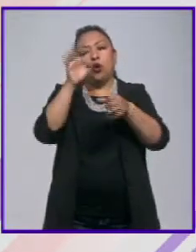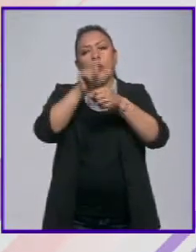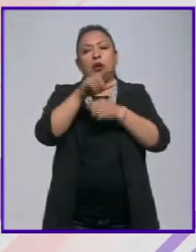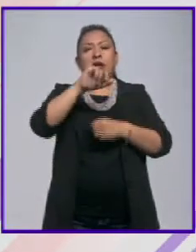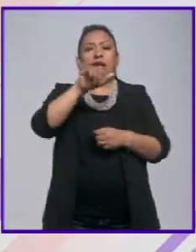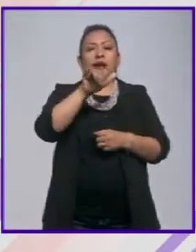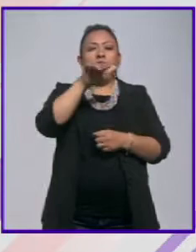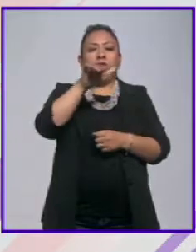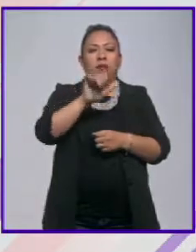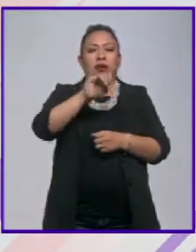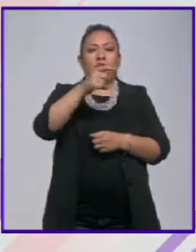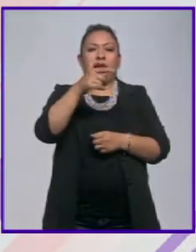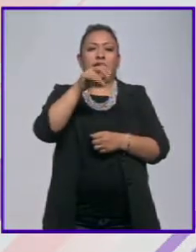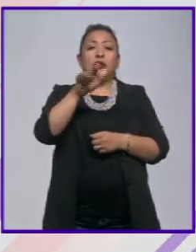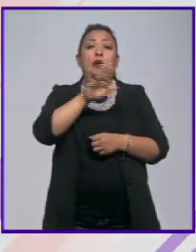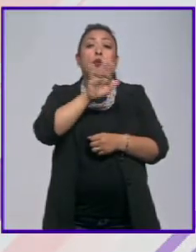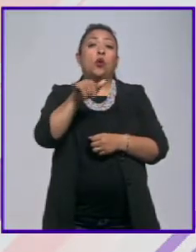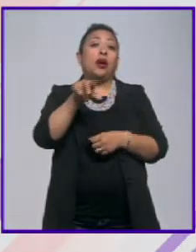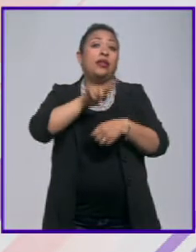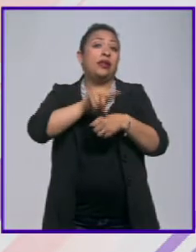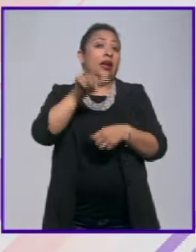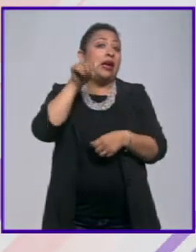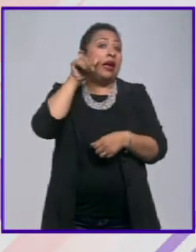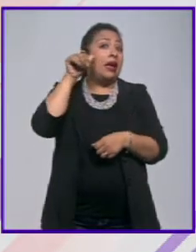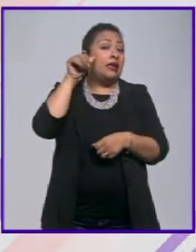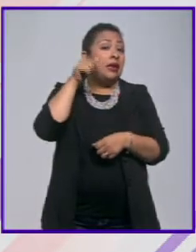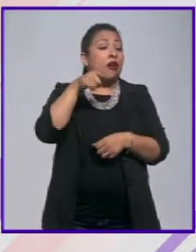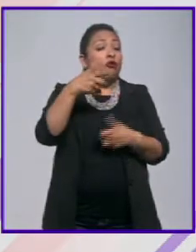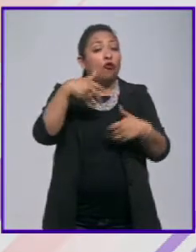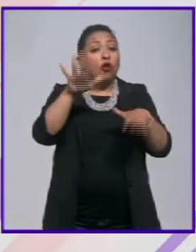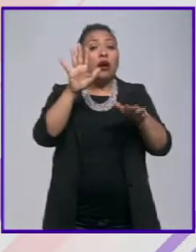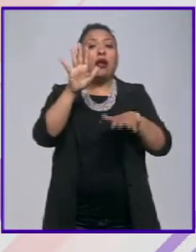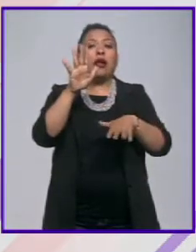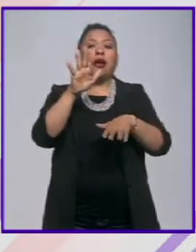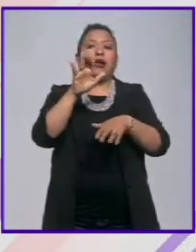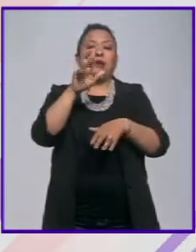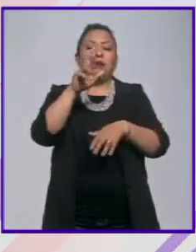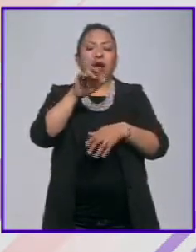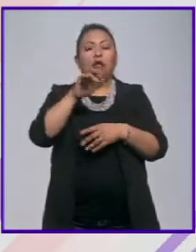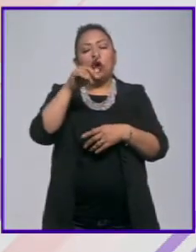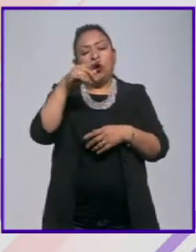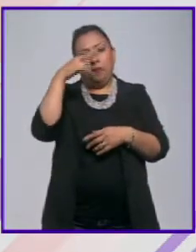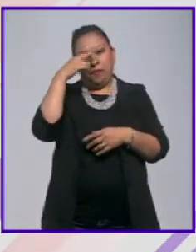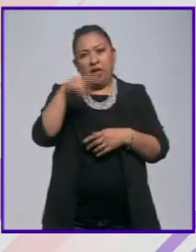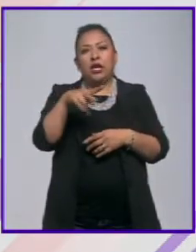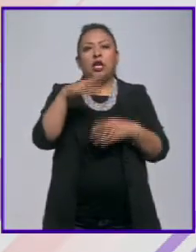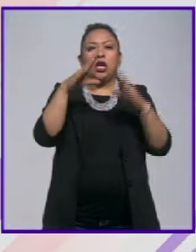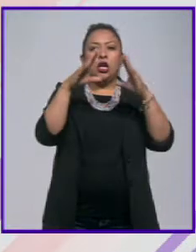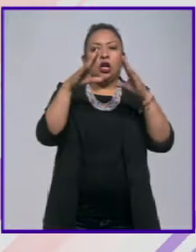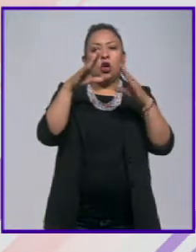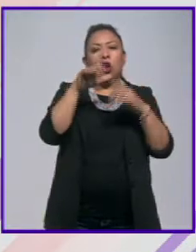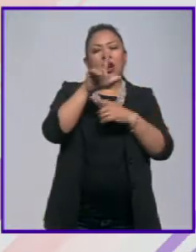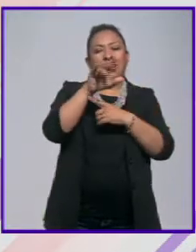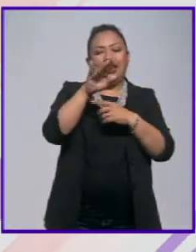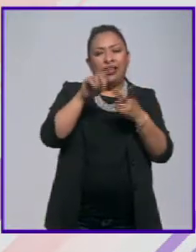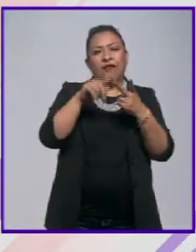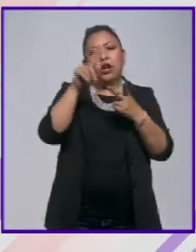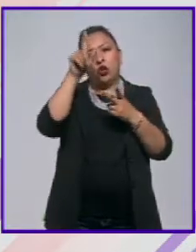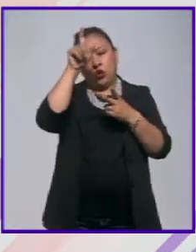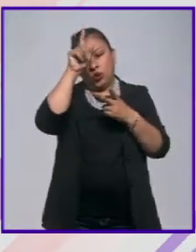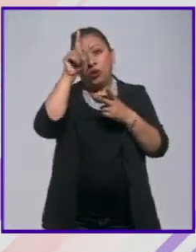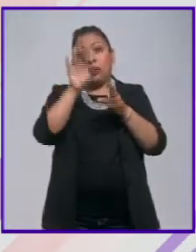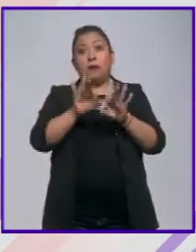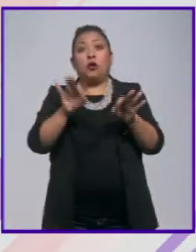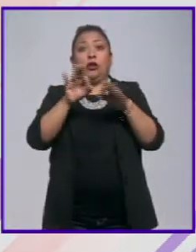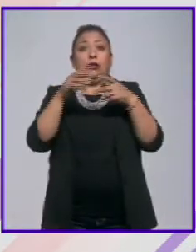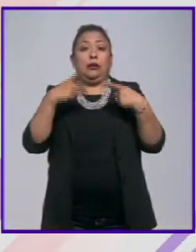Jaime García Amaral, fallecido el día de ayer y quien fuera embajador de México en Turquía y Líbano, un importante personaje